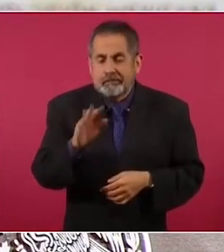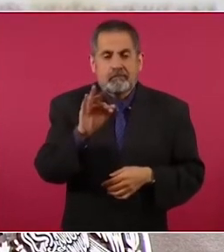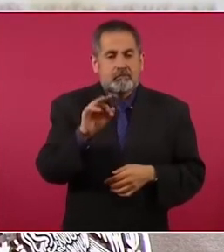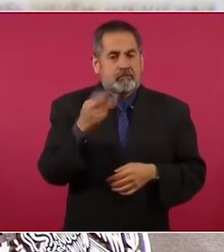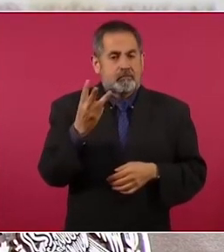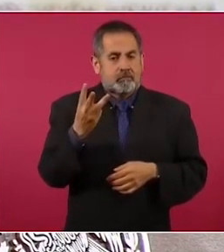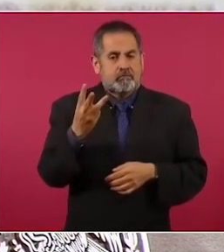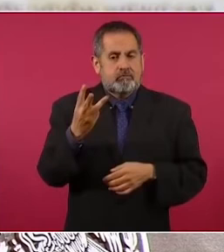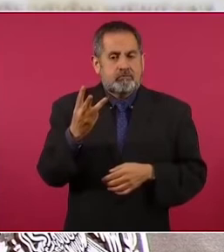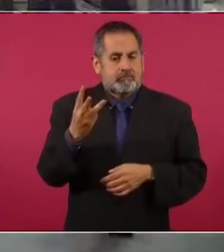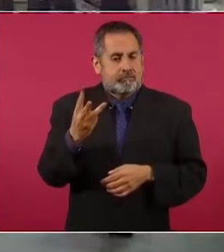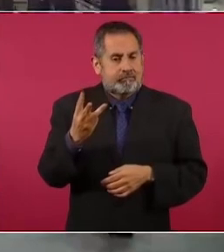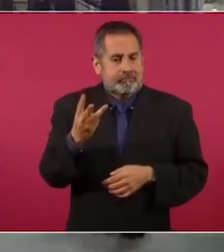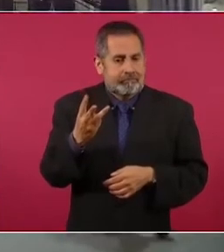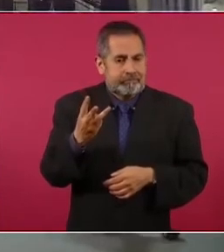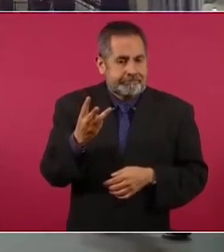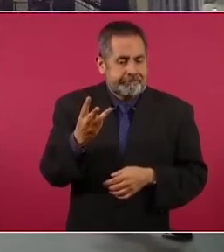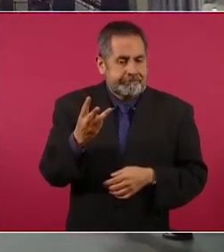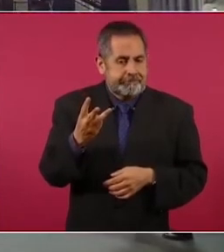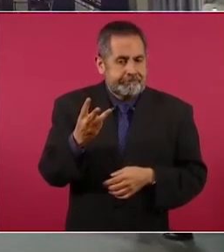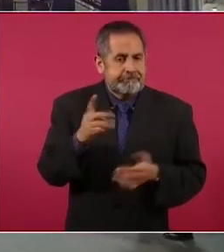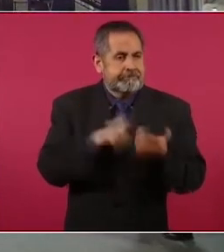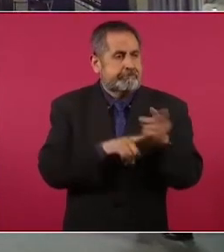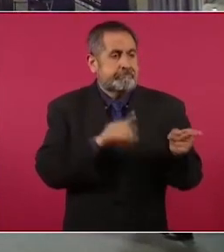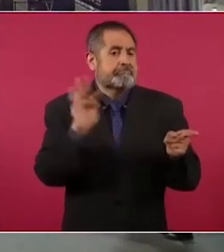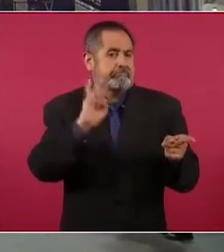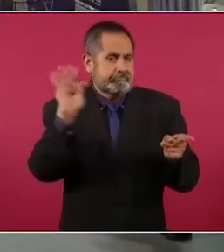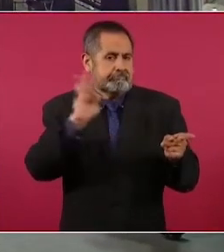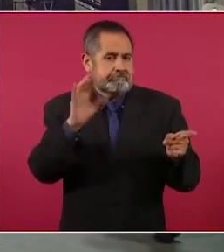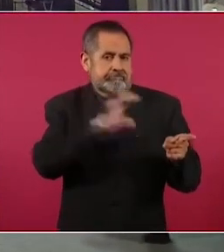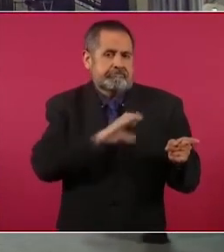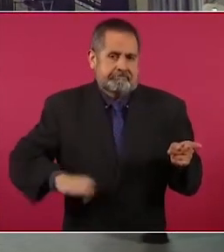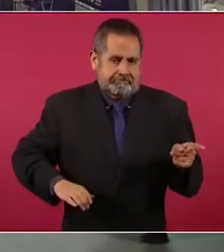aspirantes.